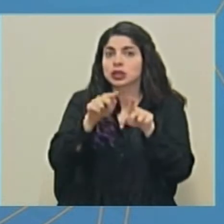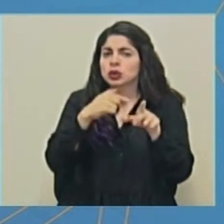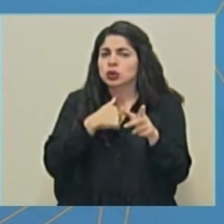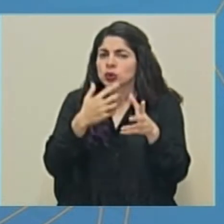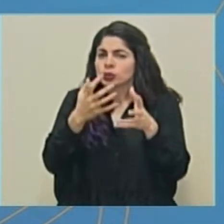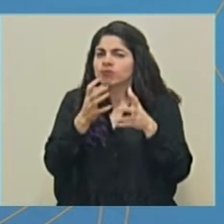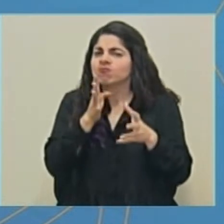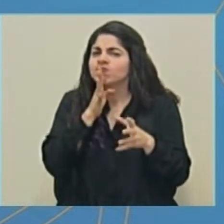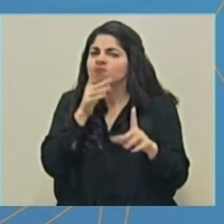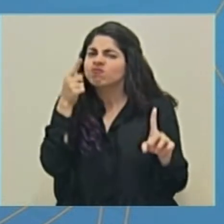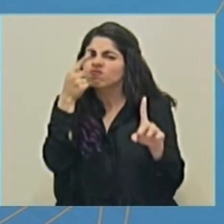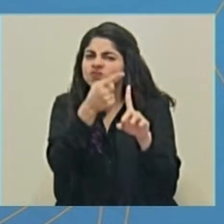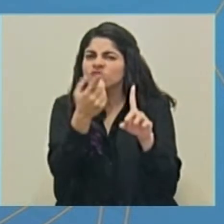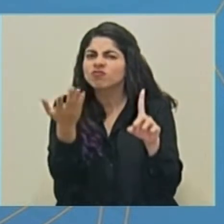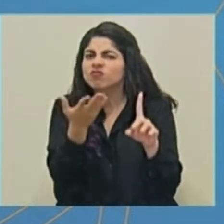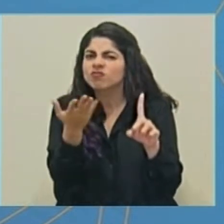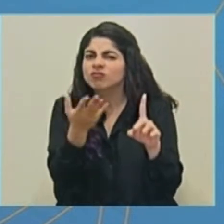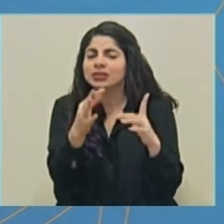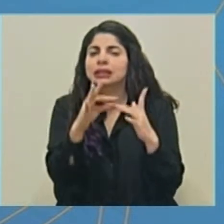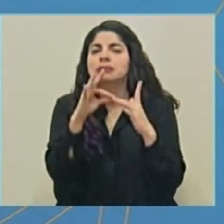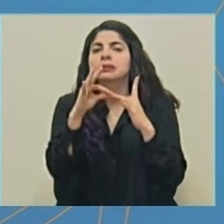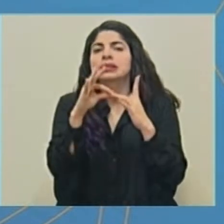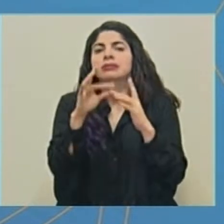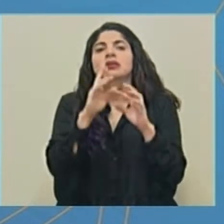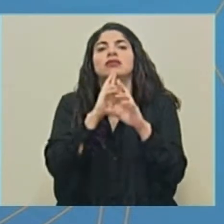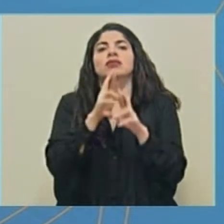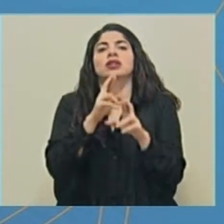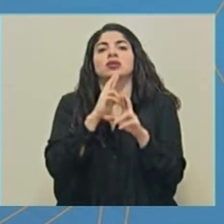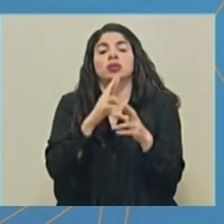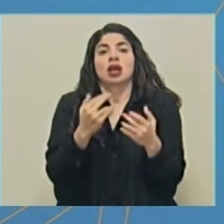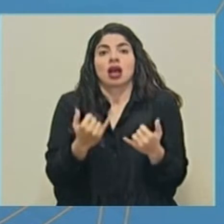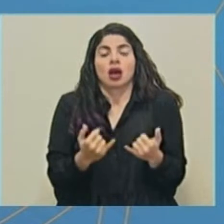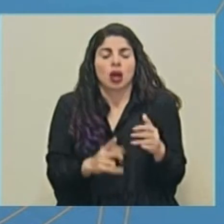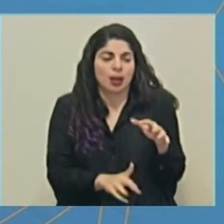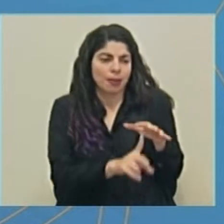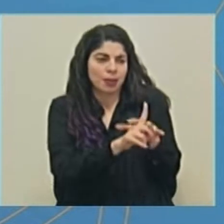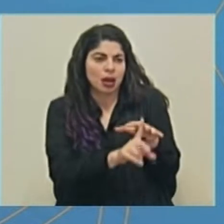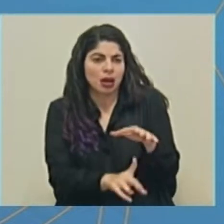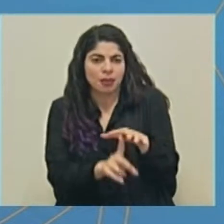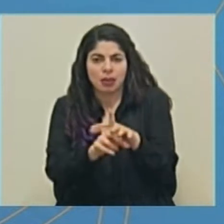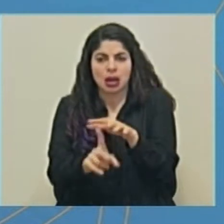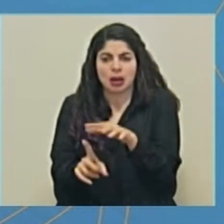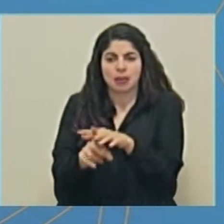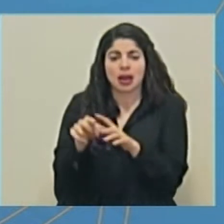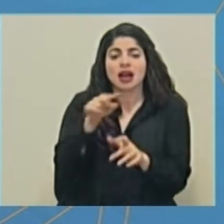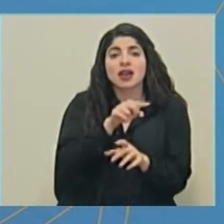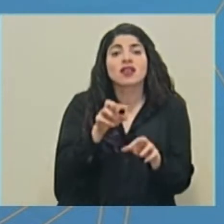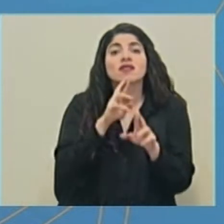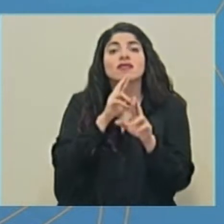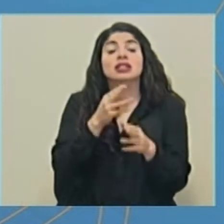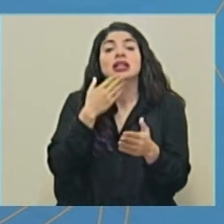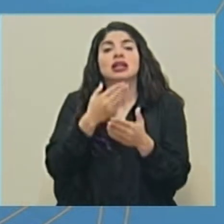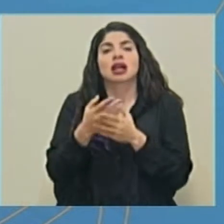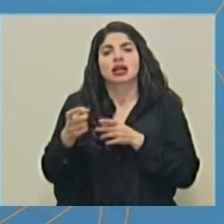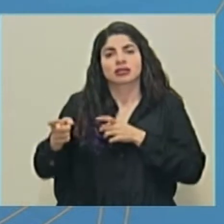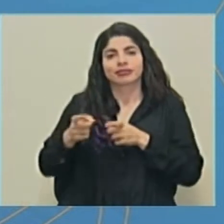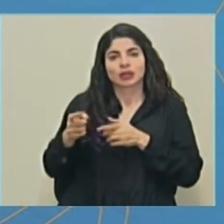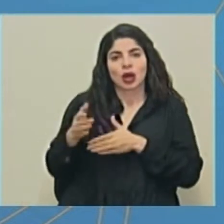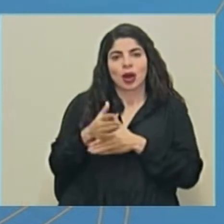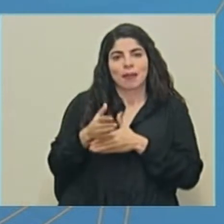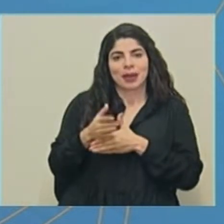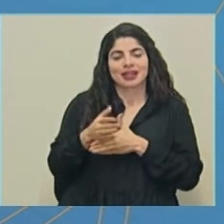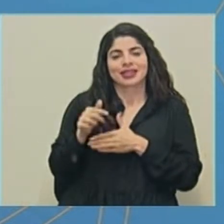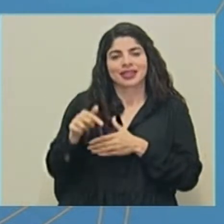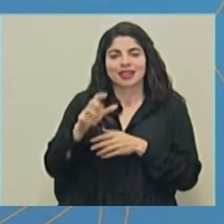referirme a los principales resultados que estamos observando del modelo de gestión compartida Costa